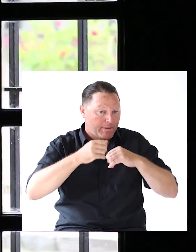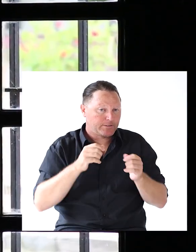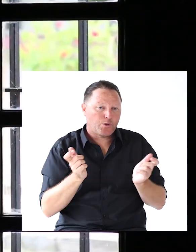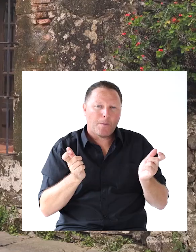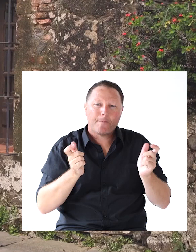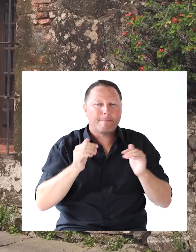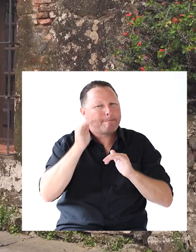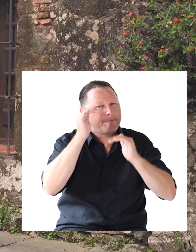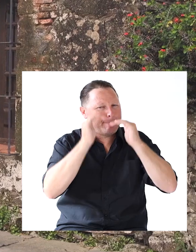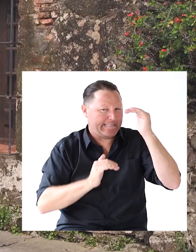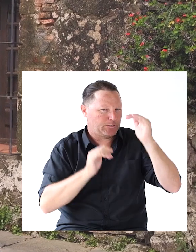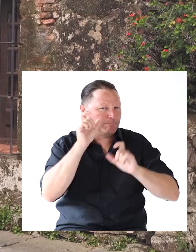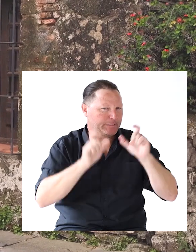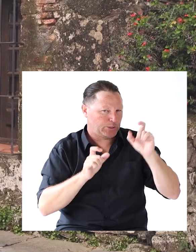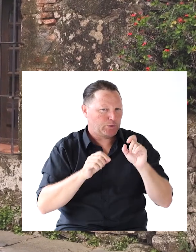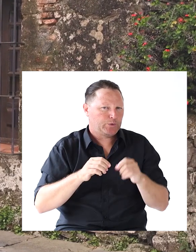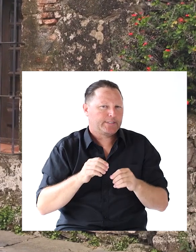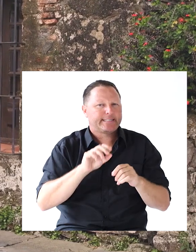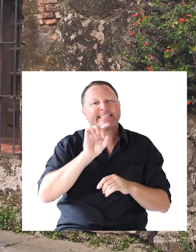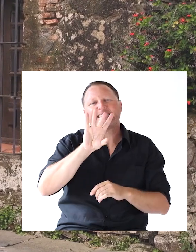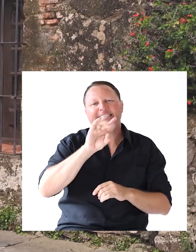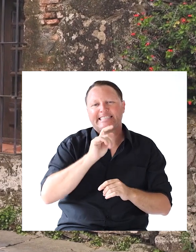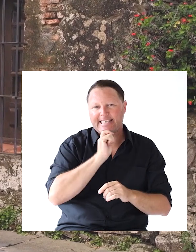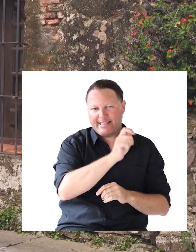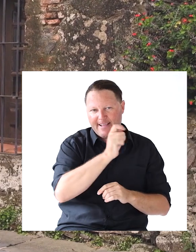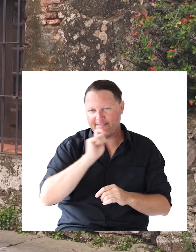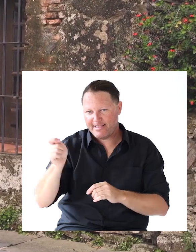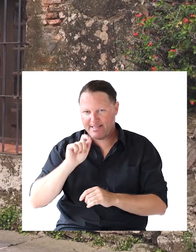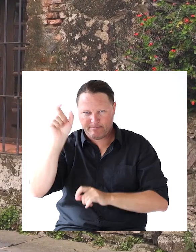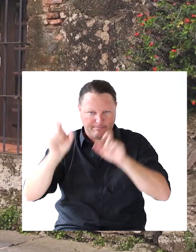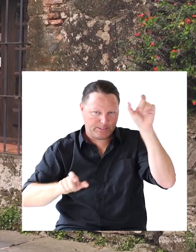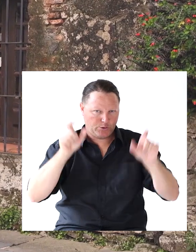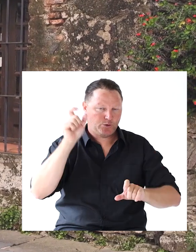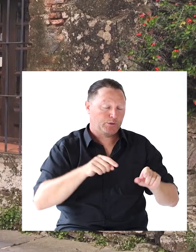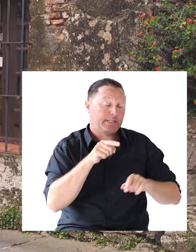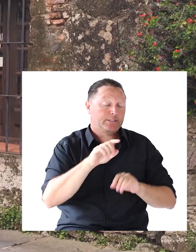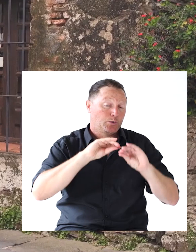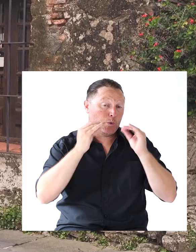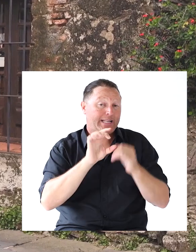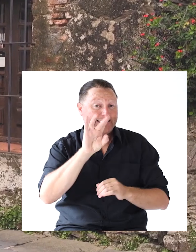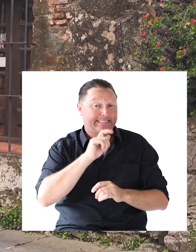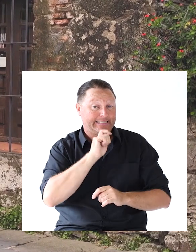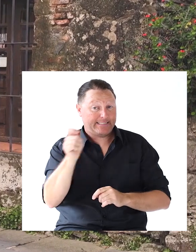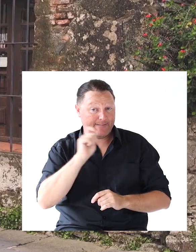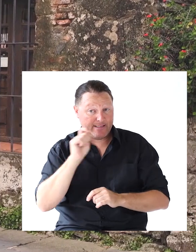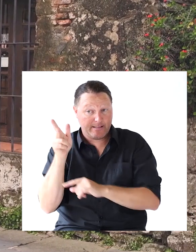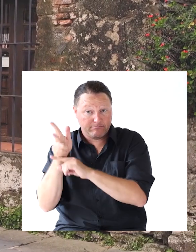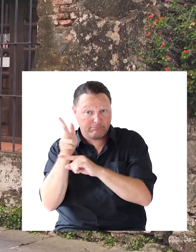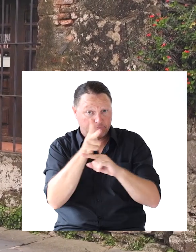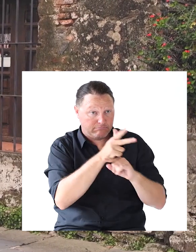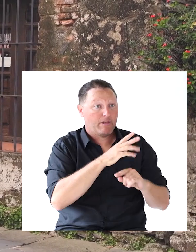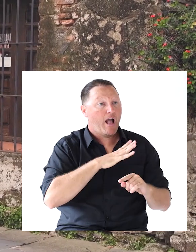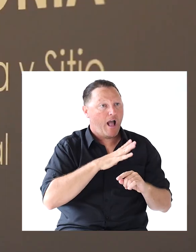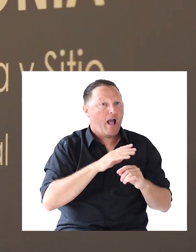reducir Simplemente A 15 Entrevistas Esas 15 Entrevistas Además Tienen